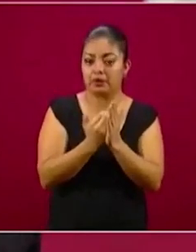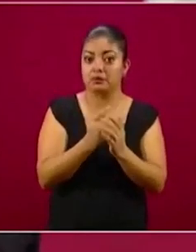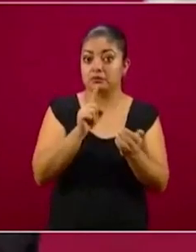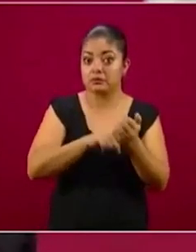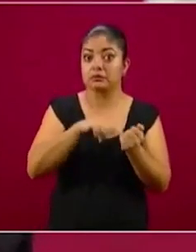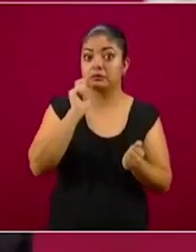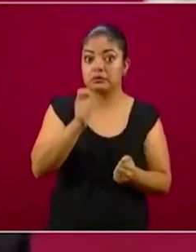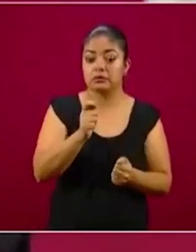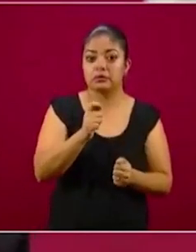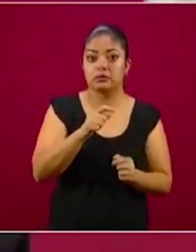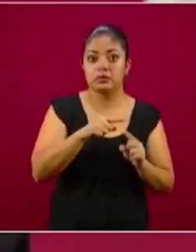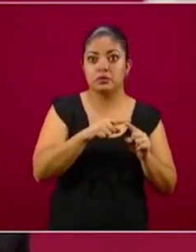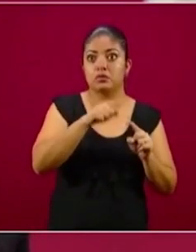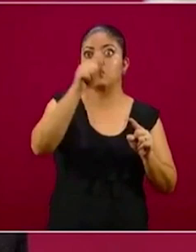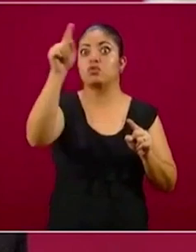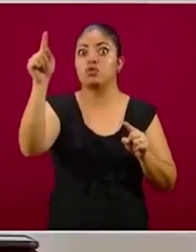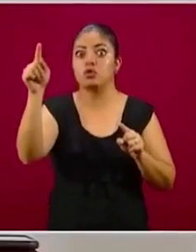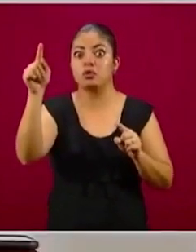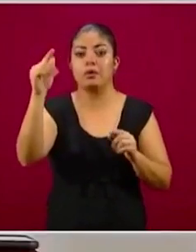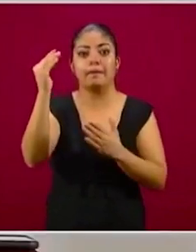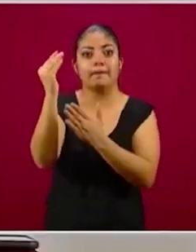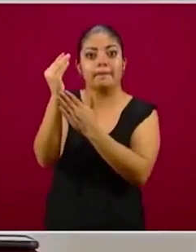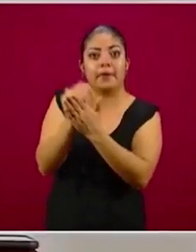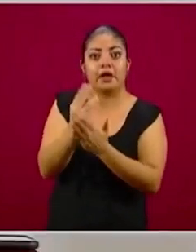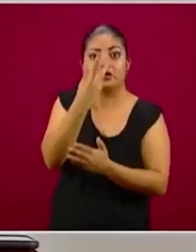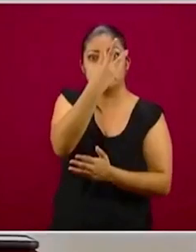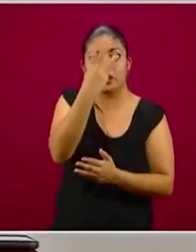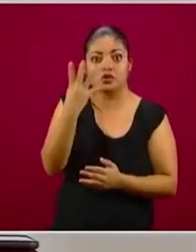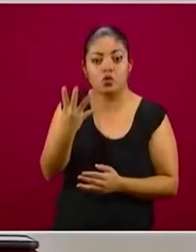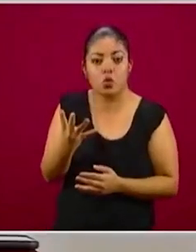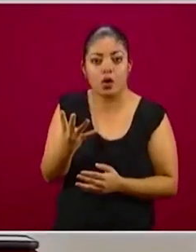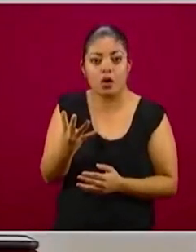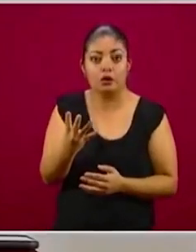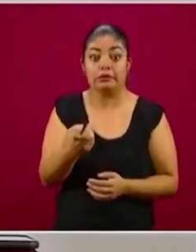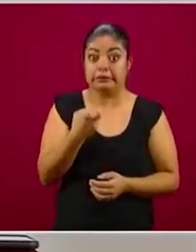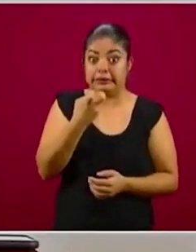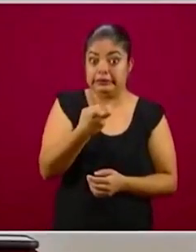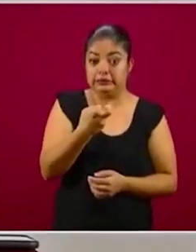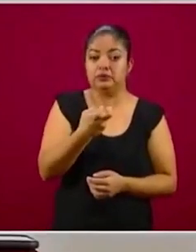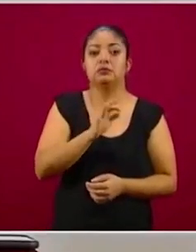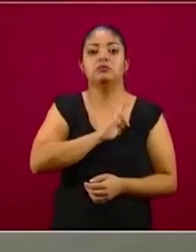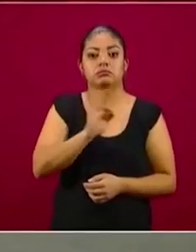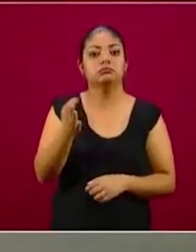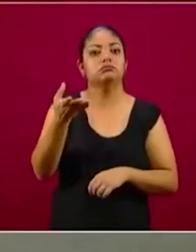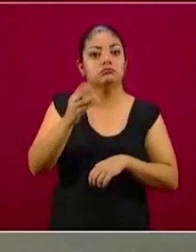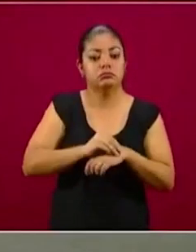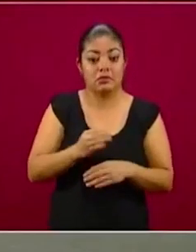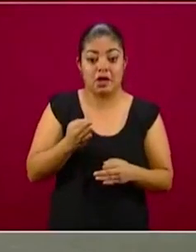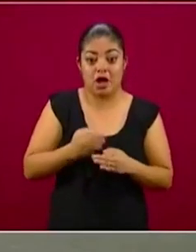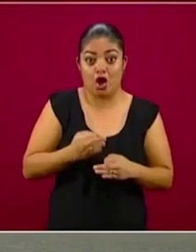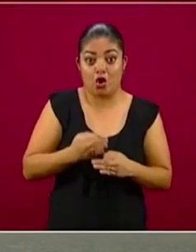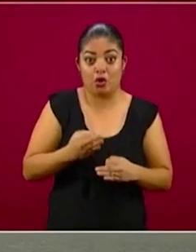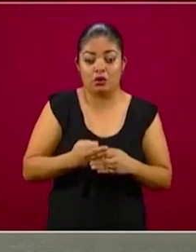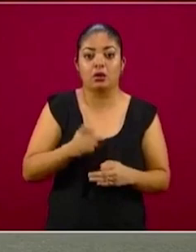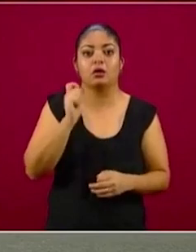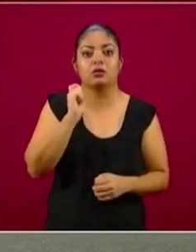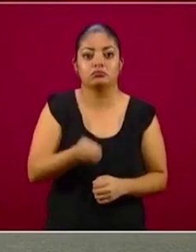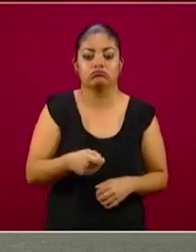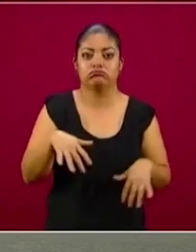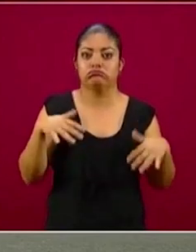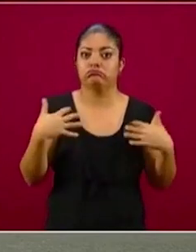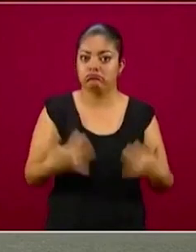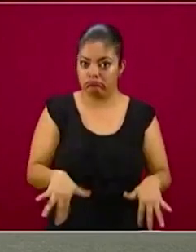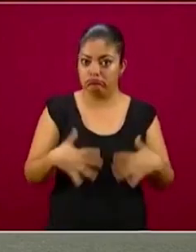partes de la curva epidémica esperada. Y esto nos ha permitido llegar a este momento sumamente